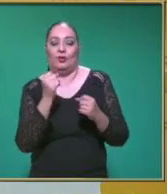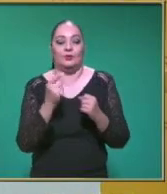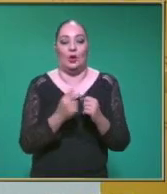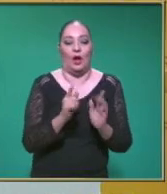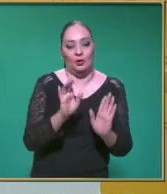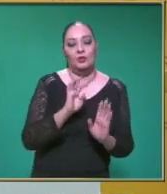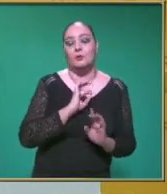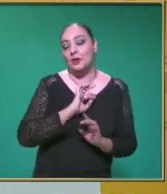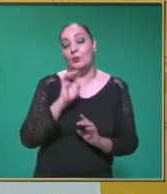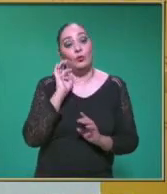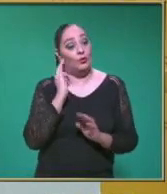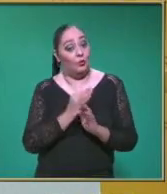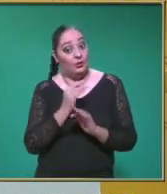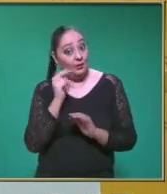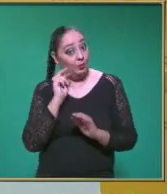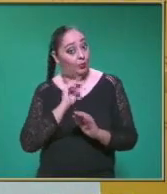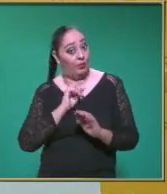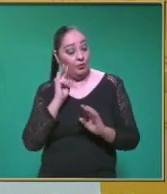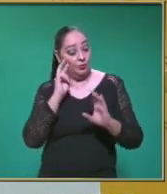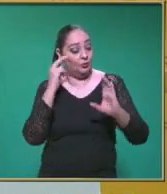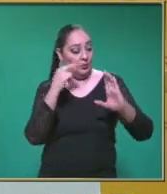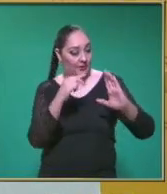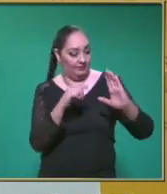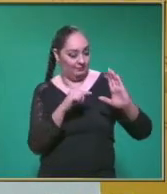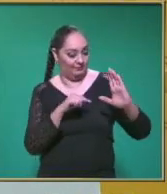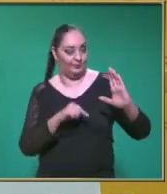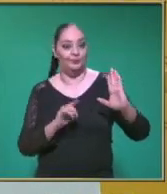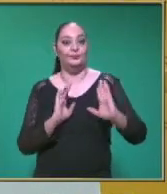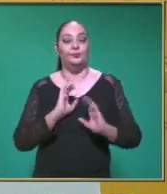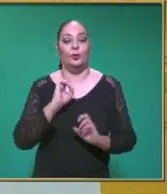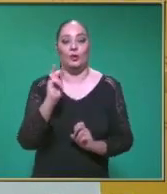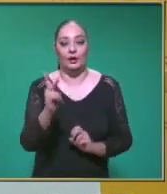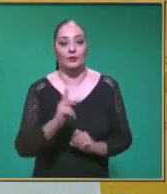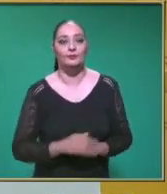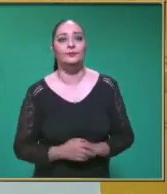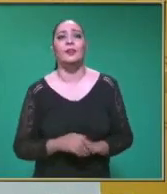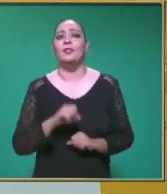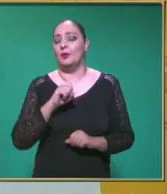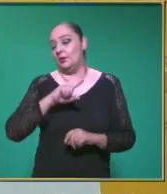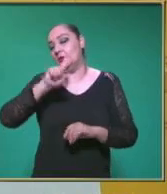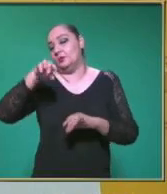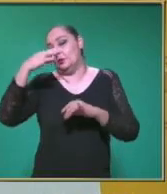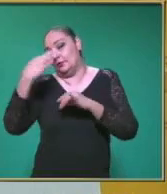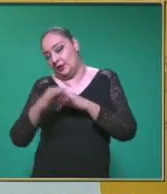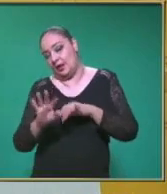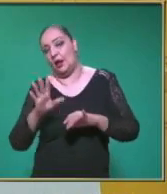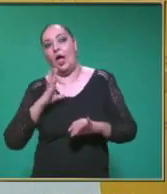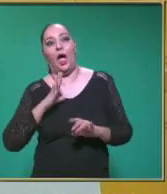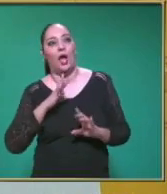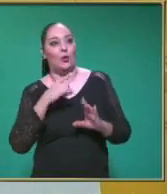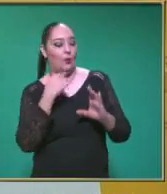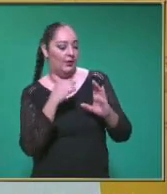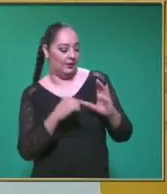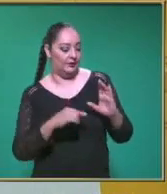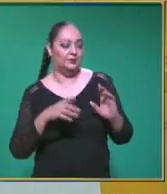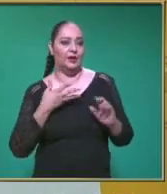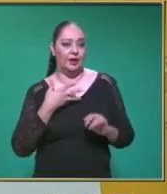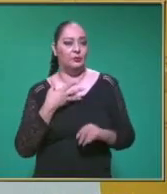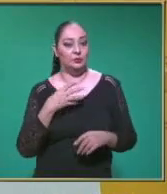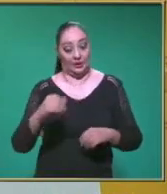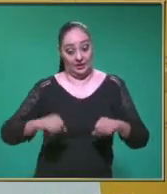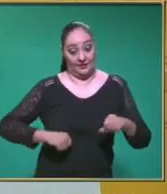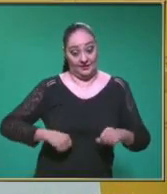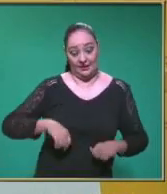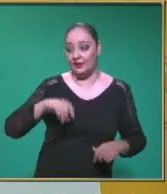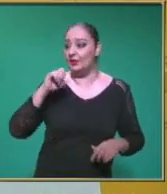Ustedes Al momento De las preguntas Que nosotros hacemos Y también Al final Hay que comentarles Maestra Que tenemos También la actividad La